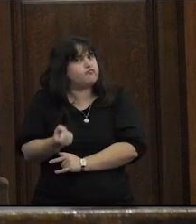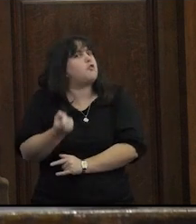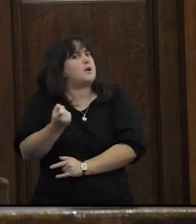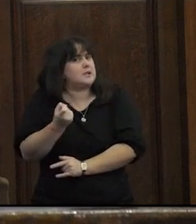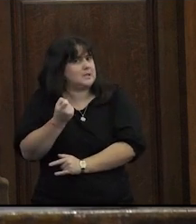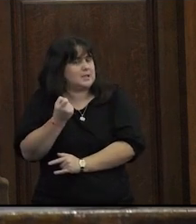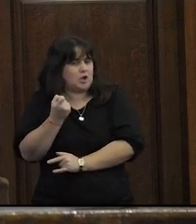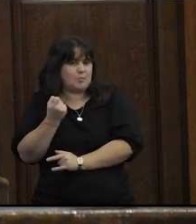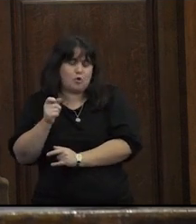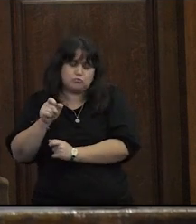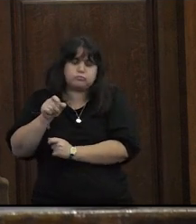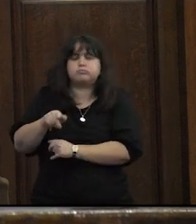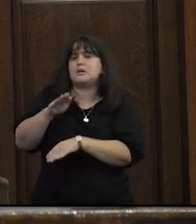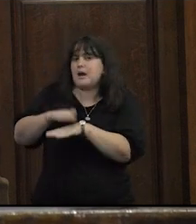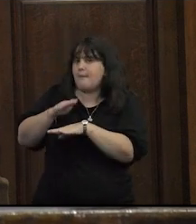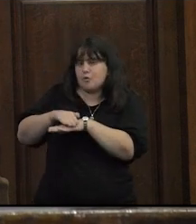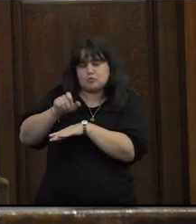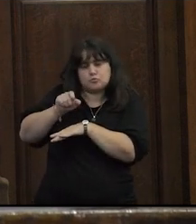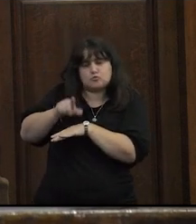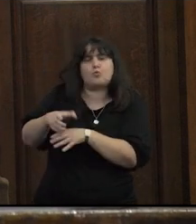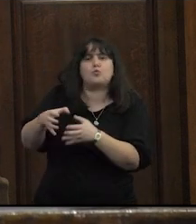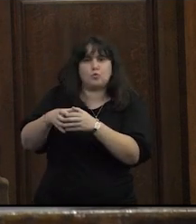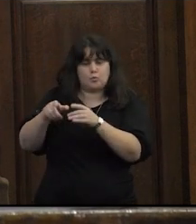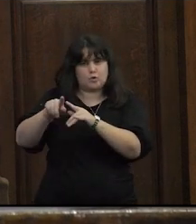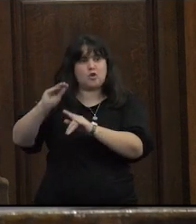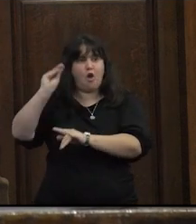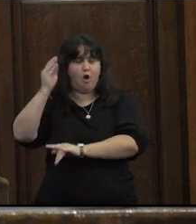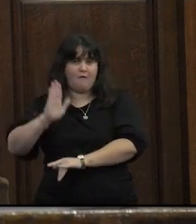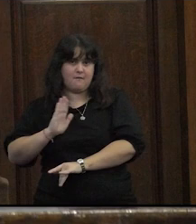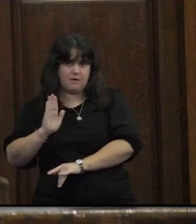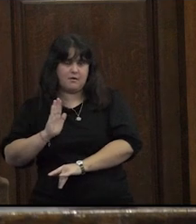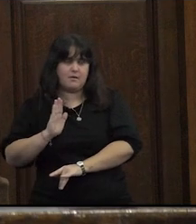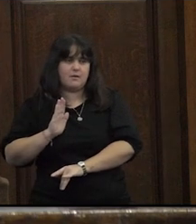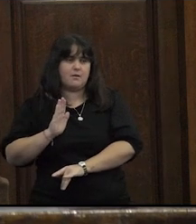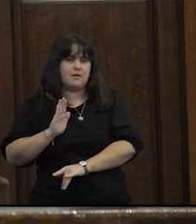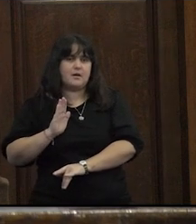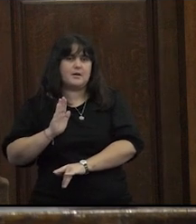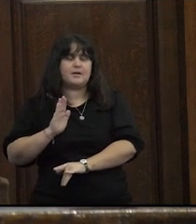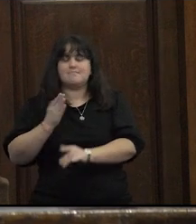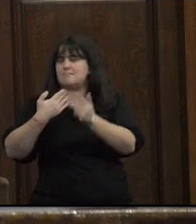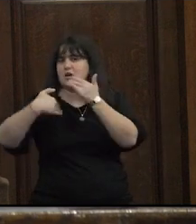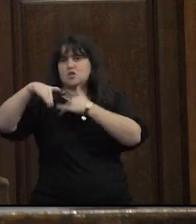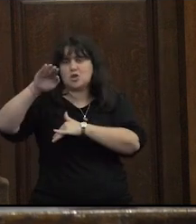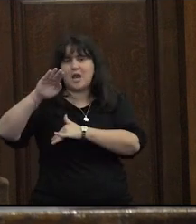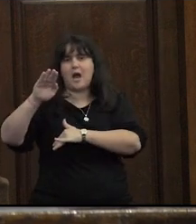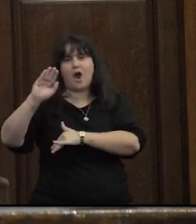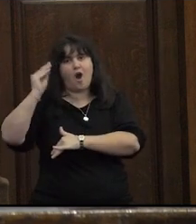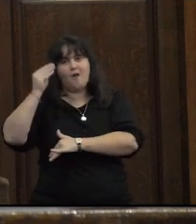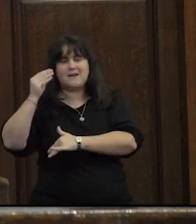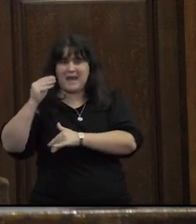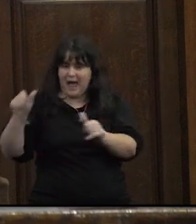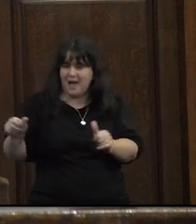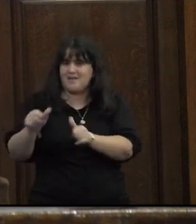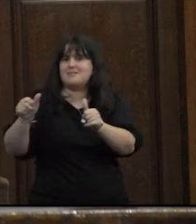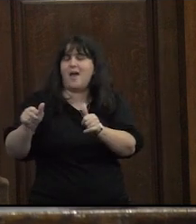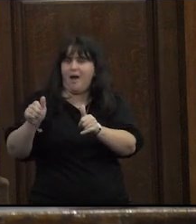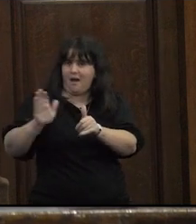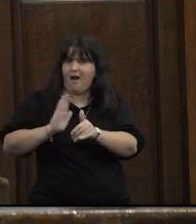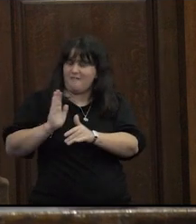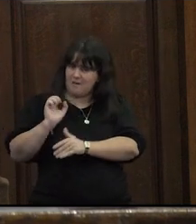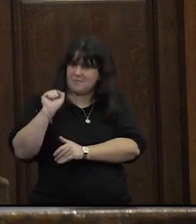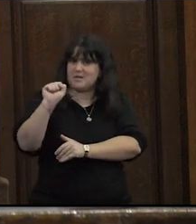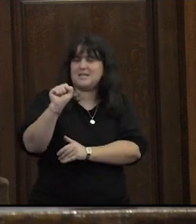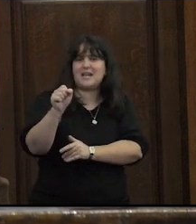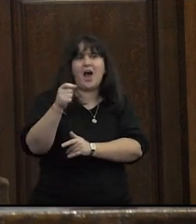delegativa que las convierte a las jóvenes sobre todo a las jóvenes activistas feministas en